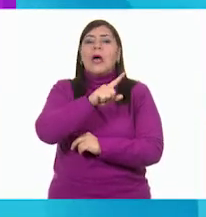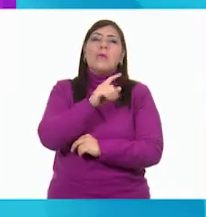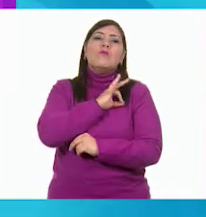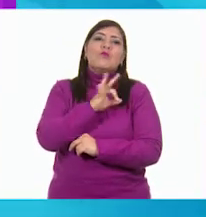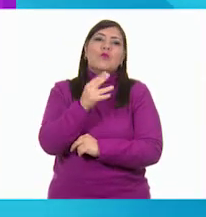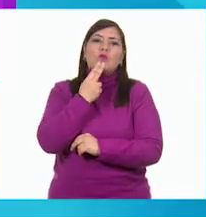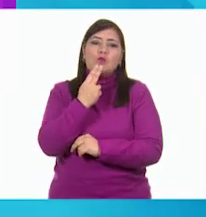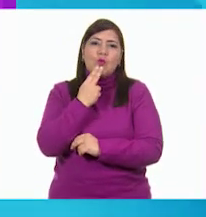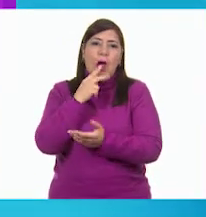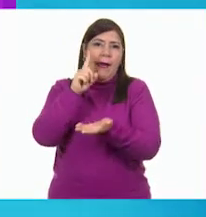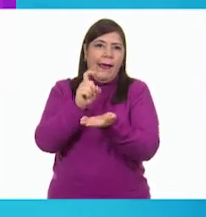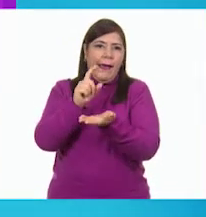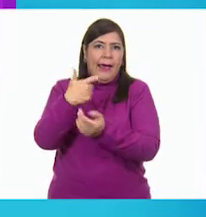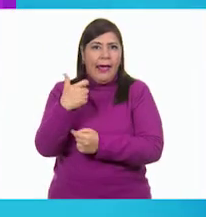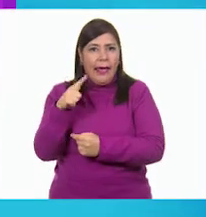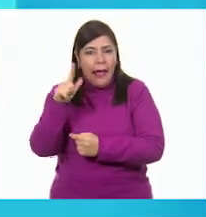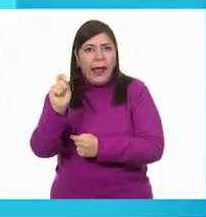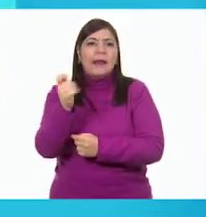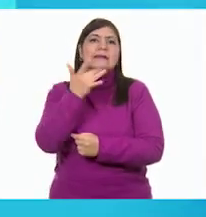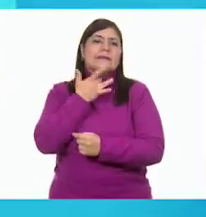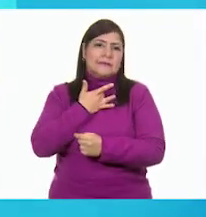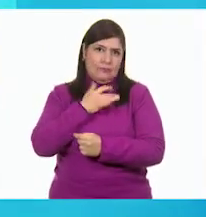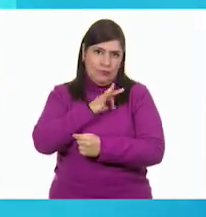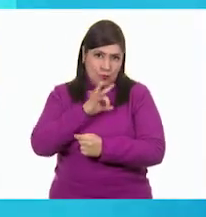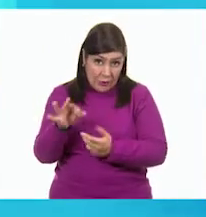desinfectante a base de agua y alcohol.